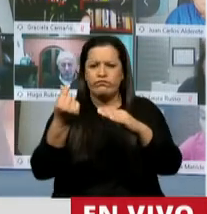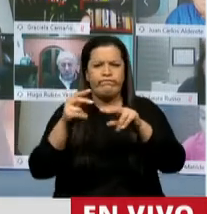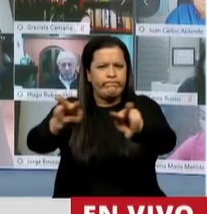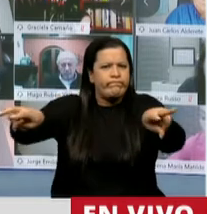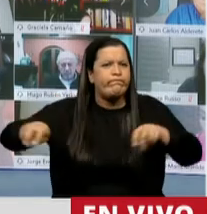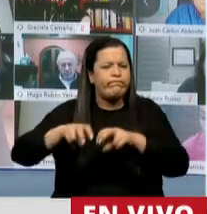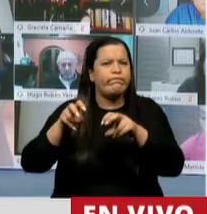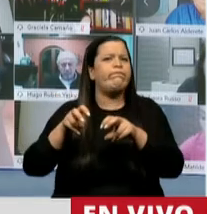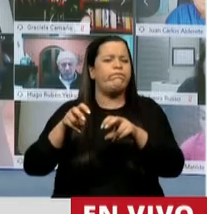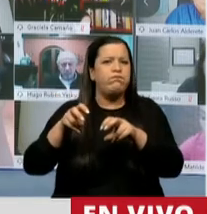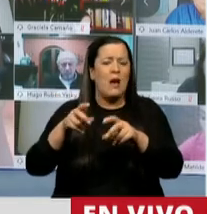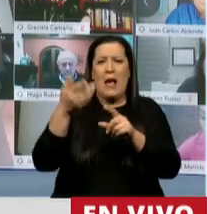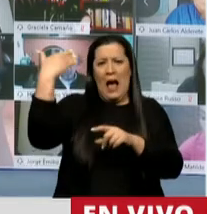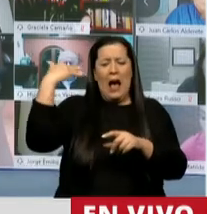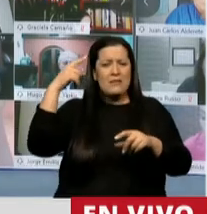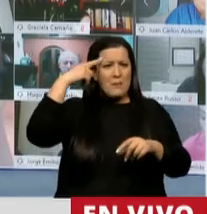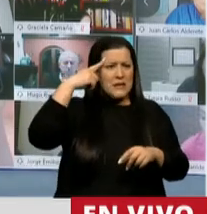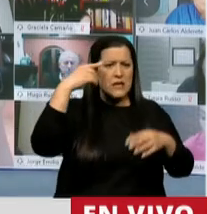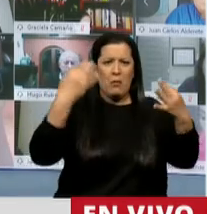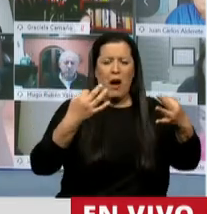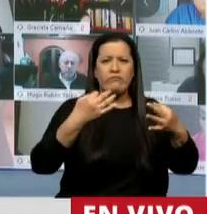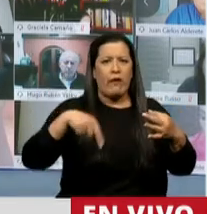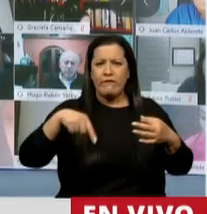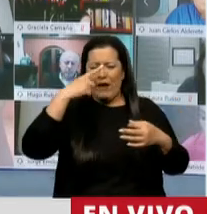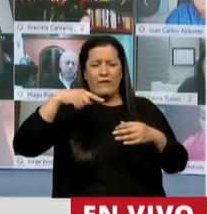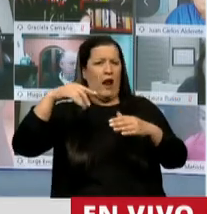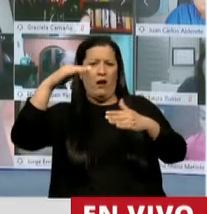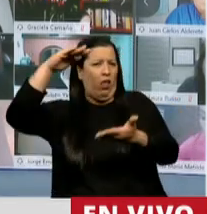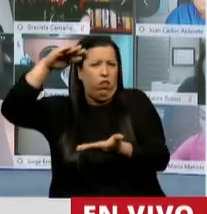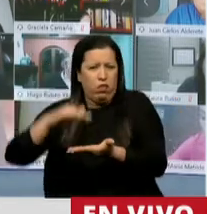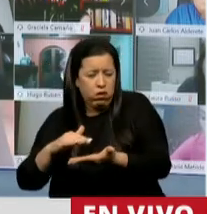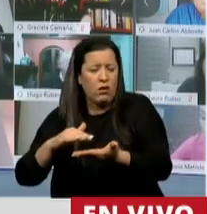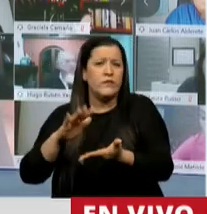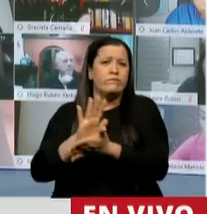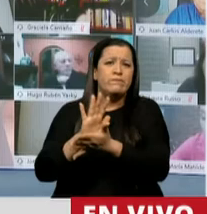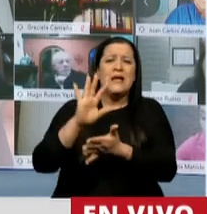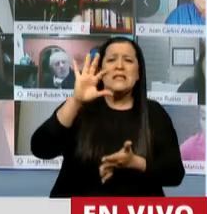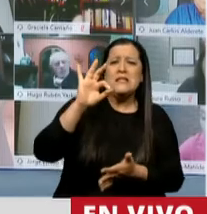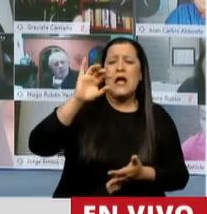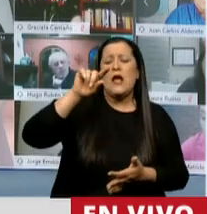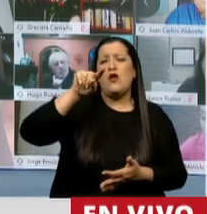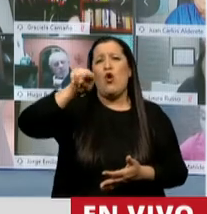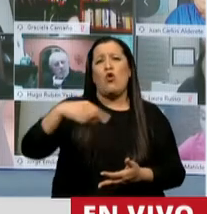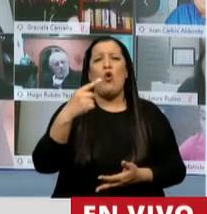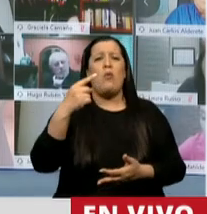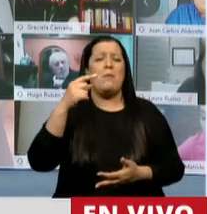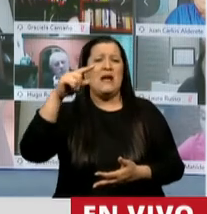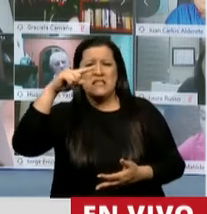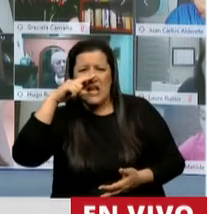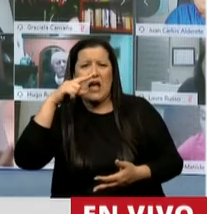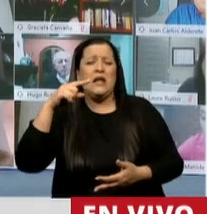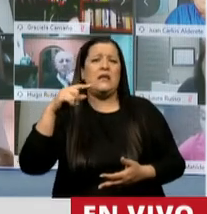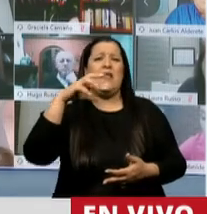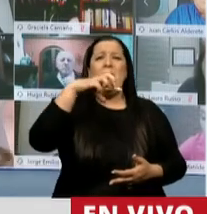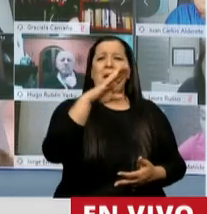de lo previsto esto implica porcentajes del 0,7 al 5,3 de los productos